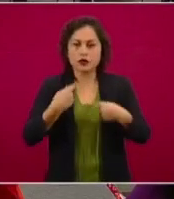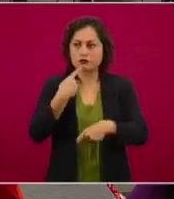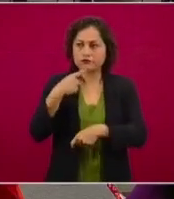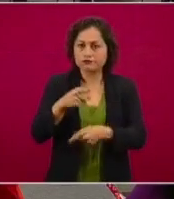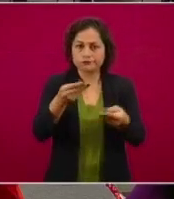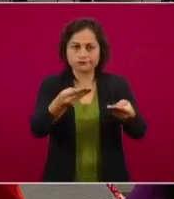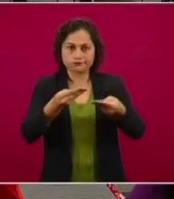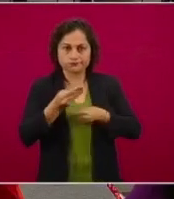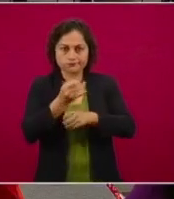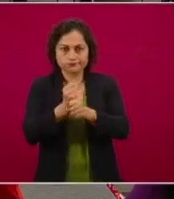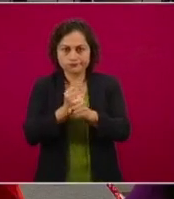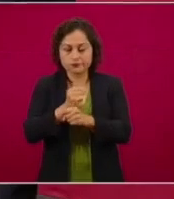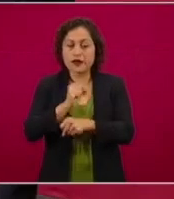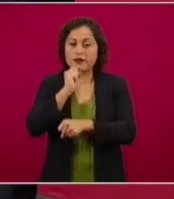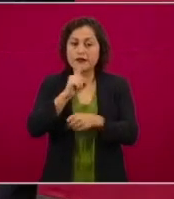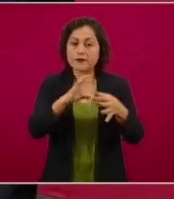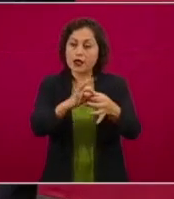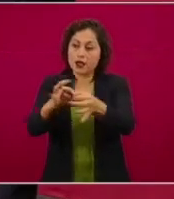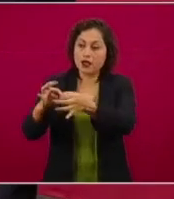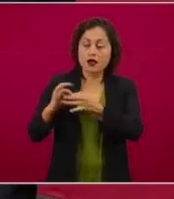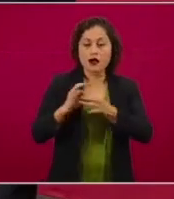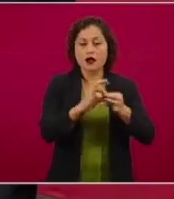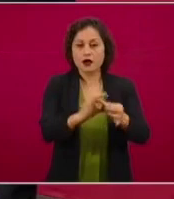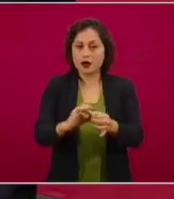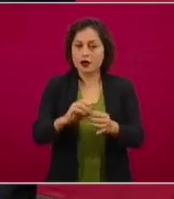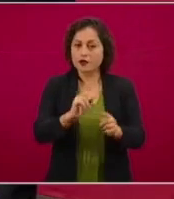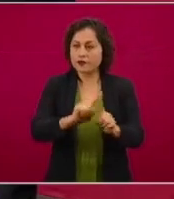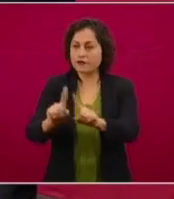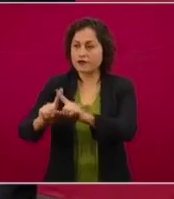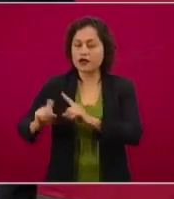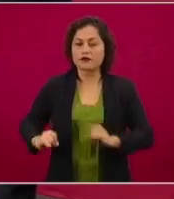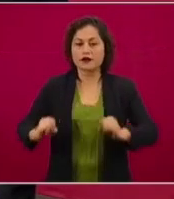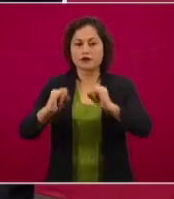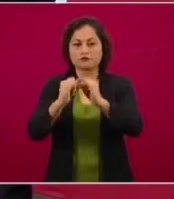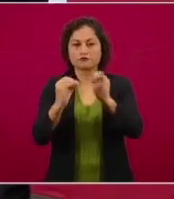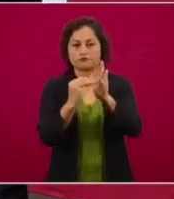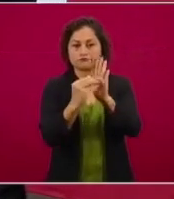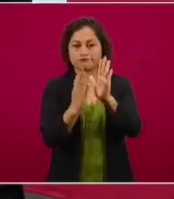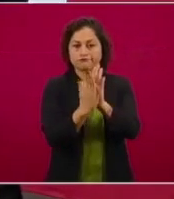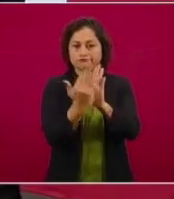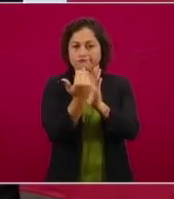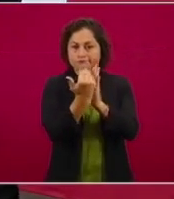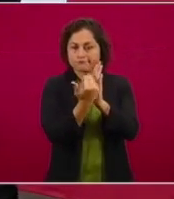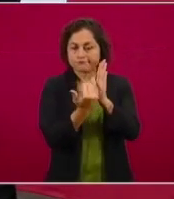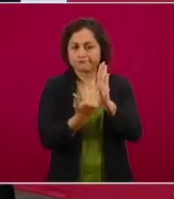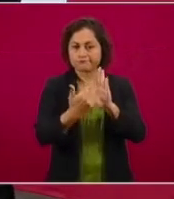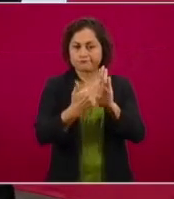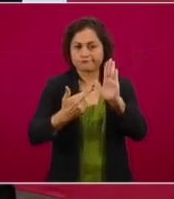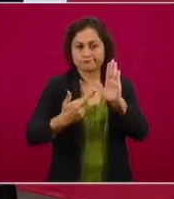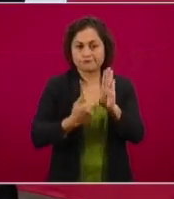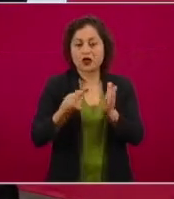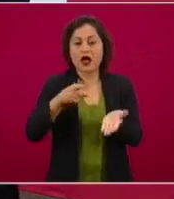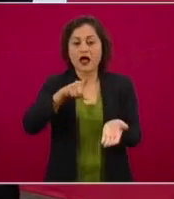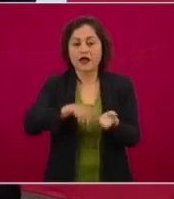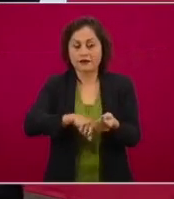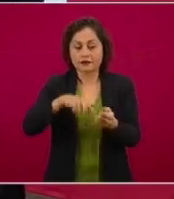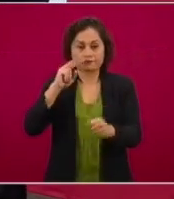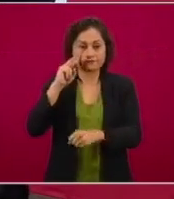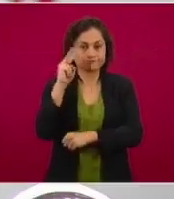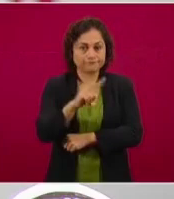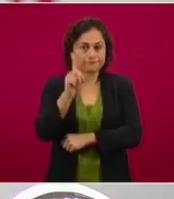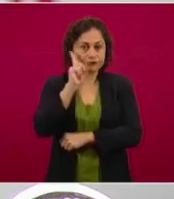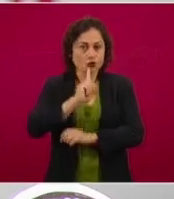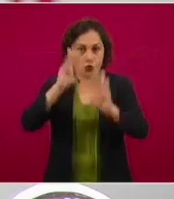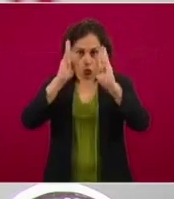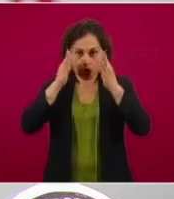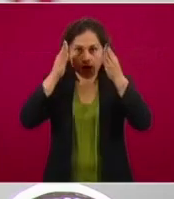aprobado el protocolo homologado de búsqueda, insistimos, con un enfoque diferenciado y con el derecho de toda persona, reconociendo